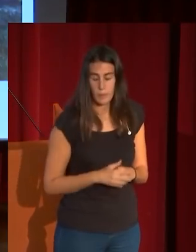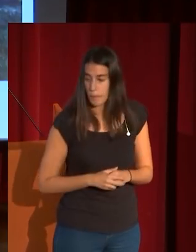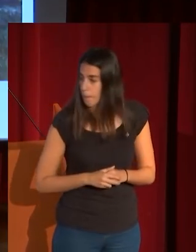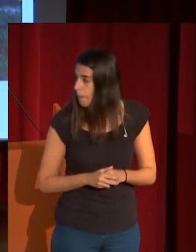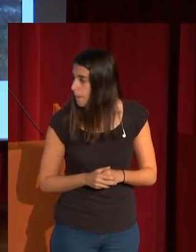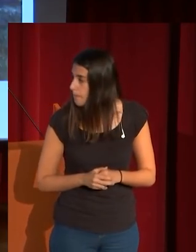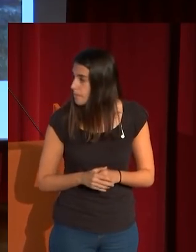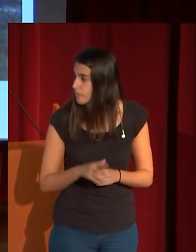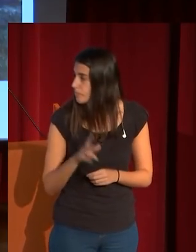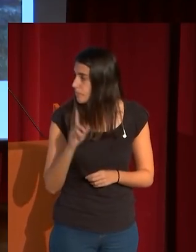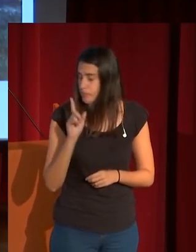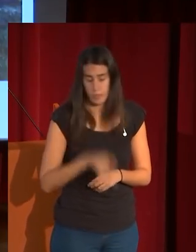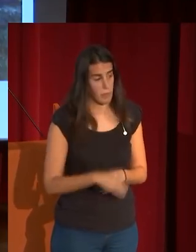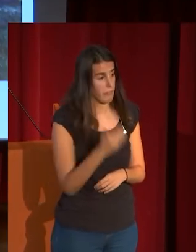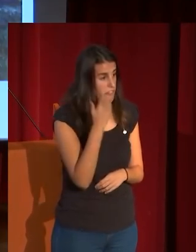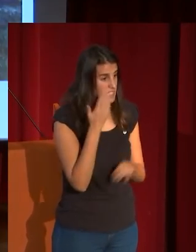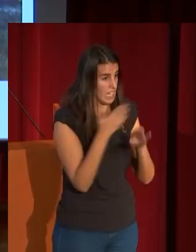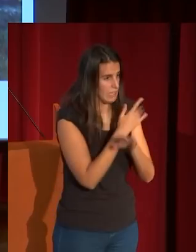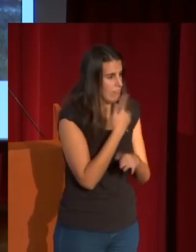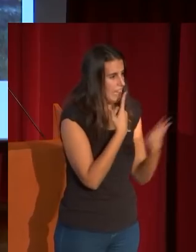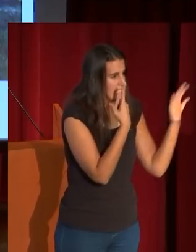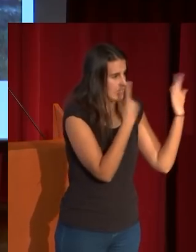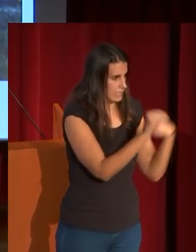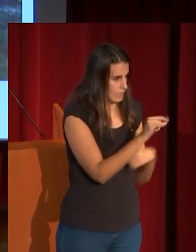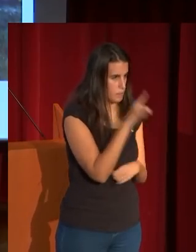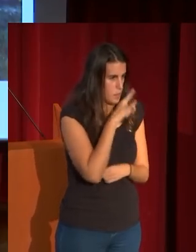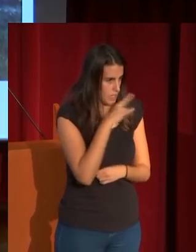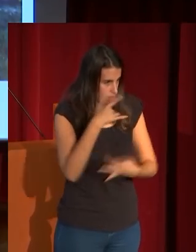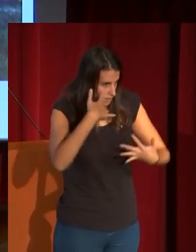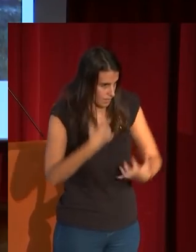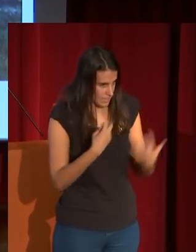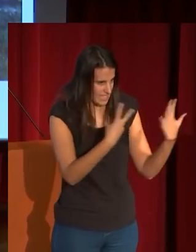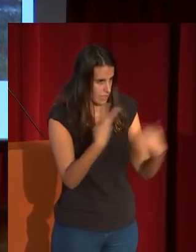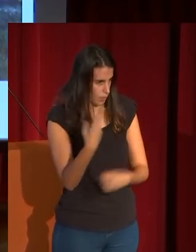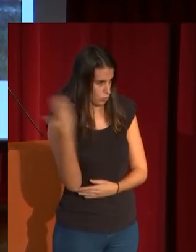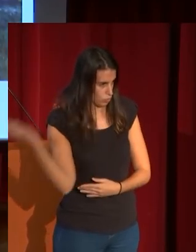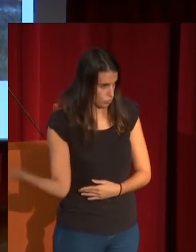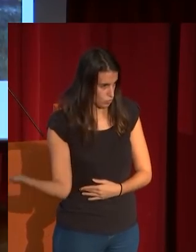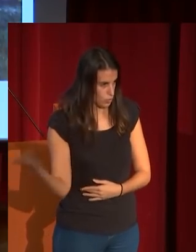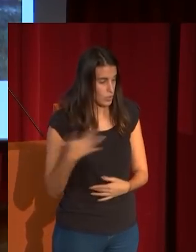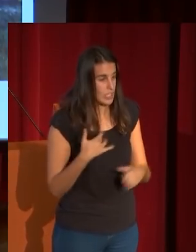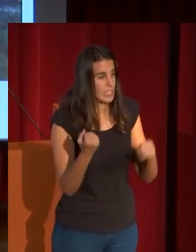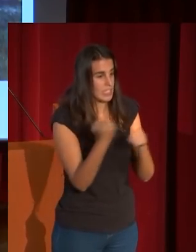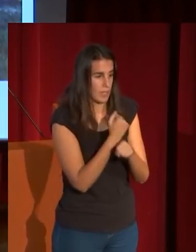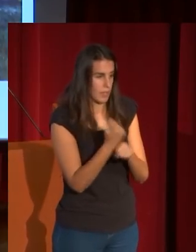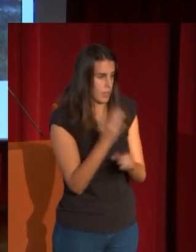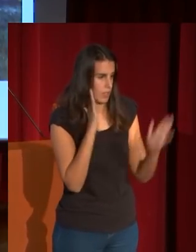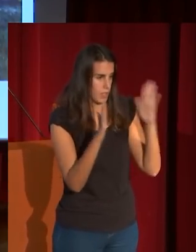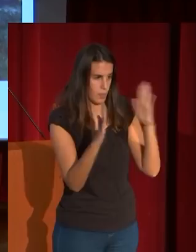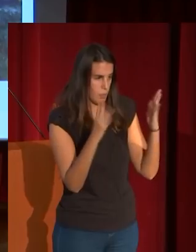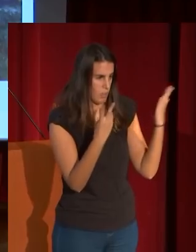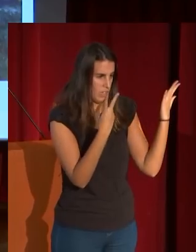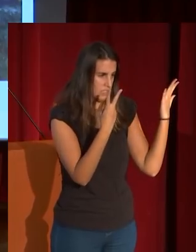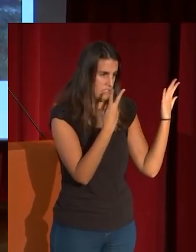también se ve afechado en el año 60 pero realmente es un tipo de trabajo propio ya del 72 o